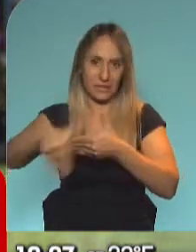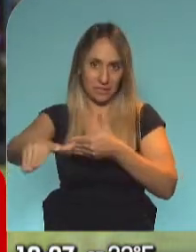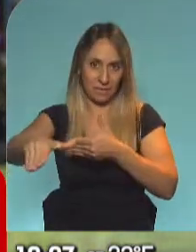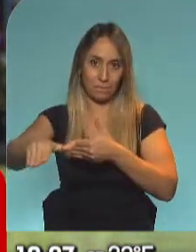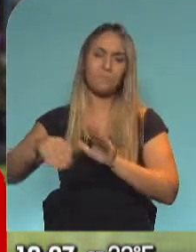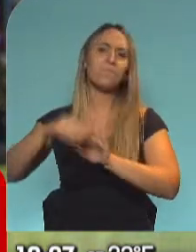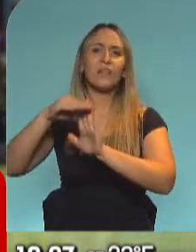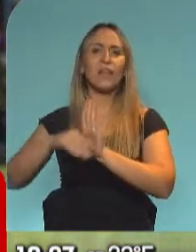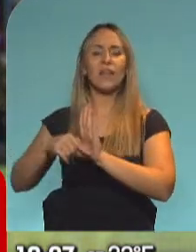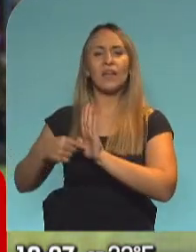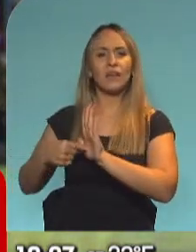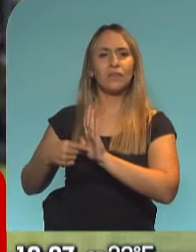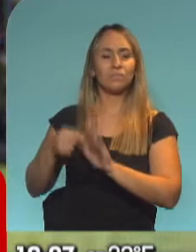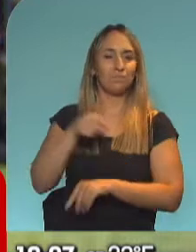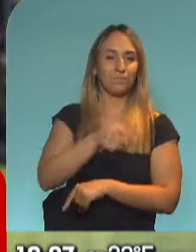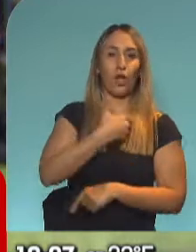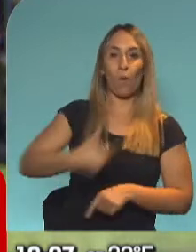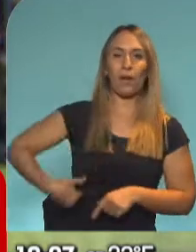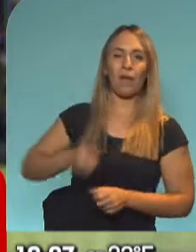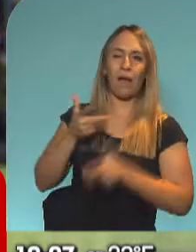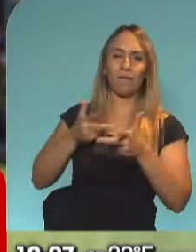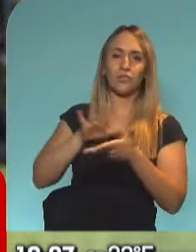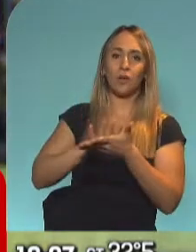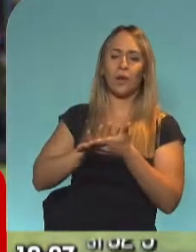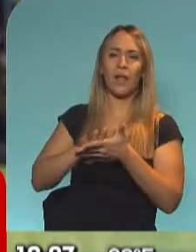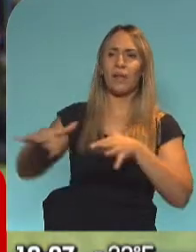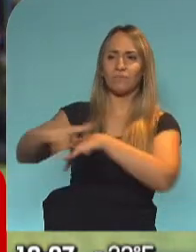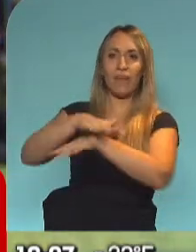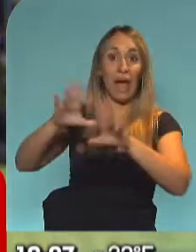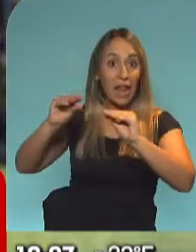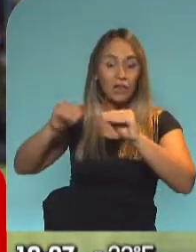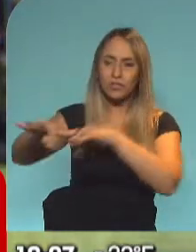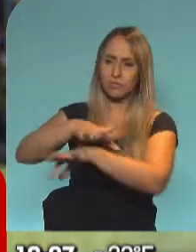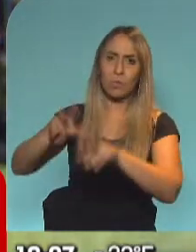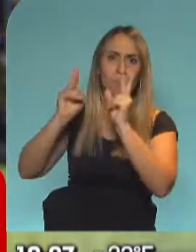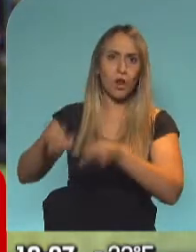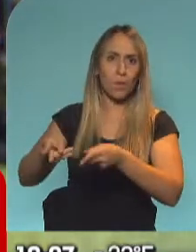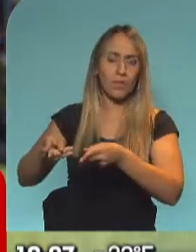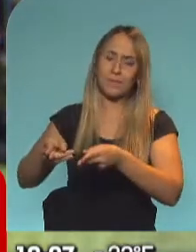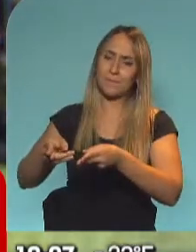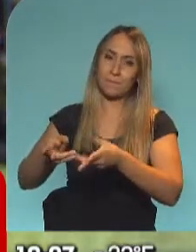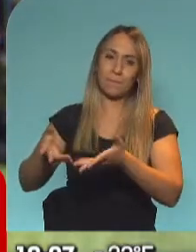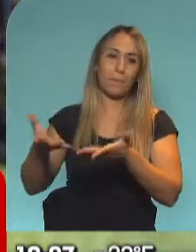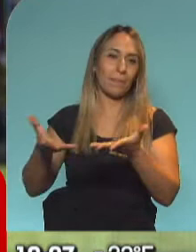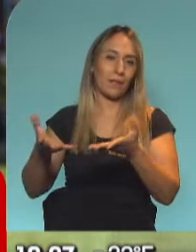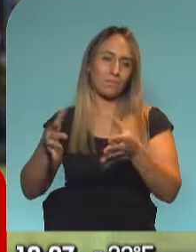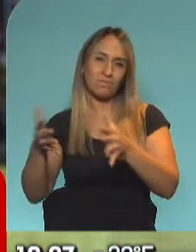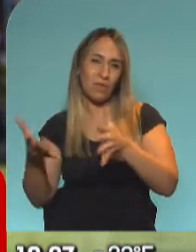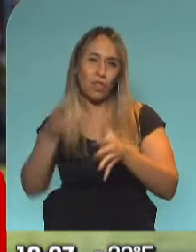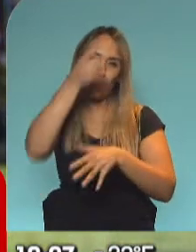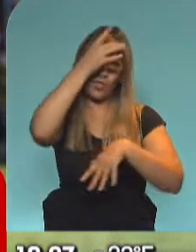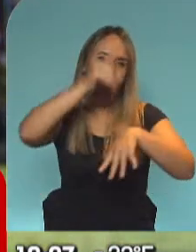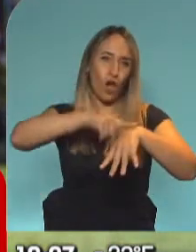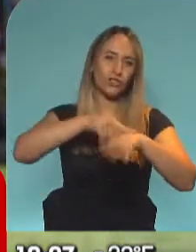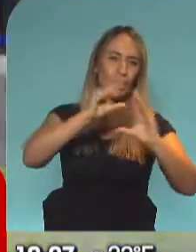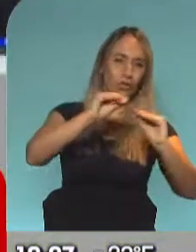este cierre, este freno de la circulación nocturna, sería desde las 12 de